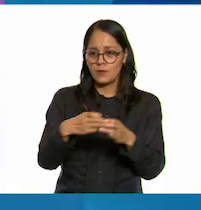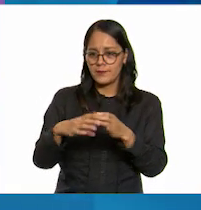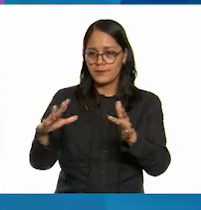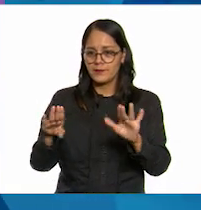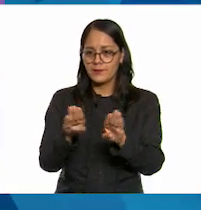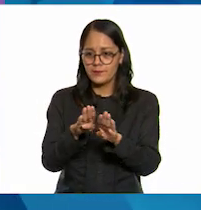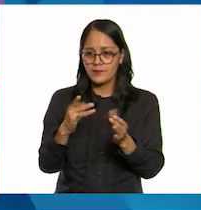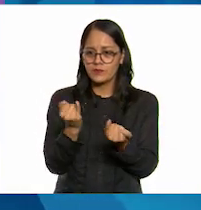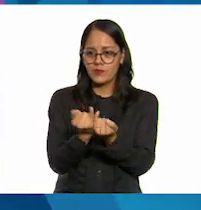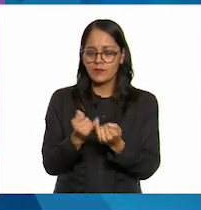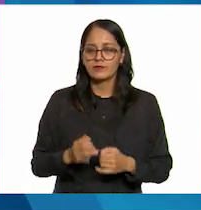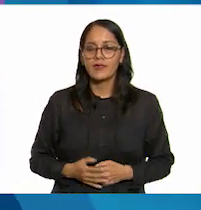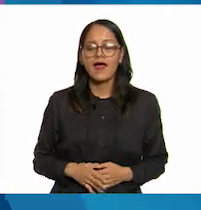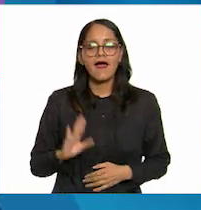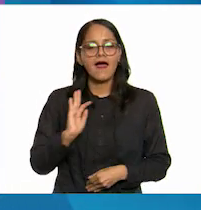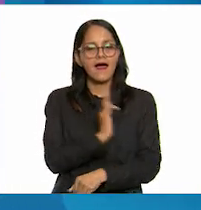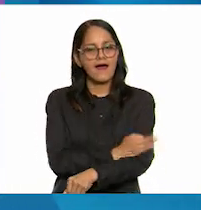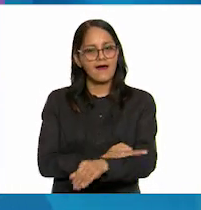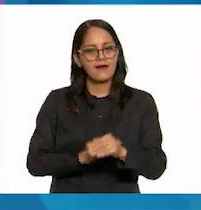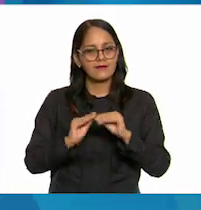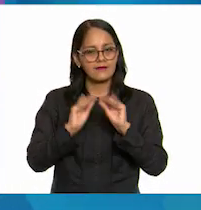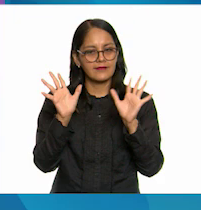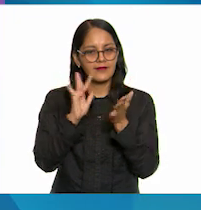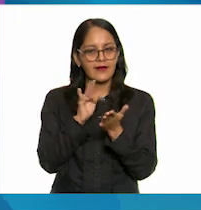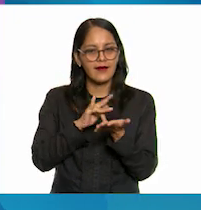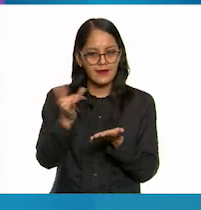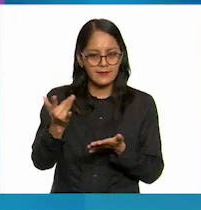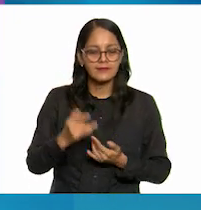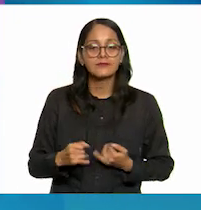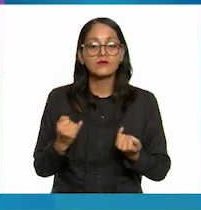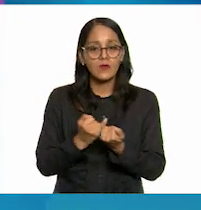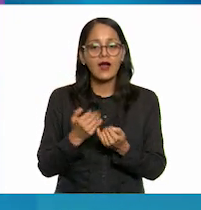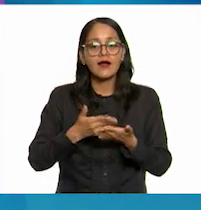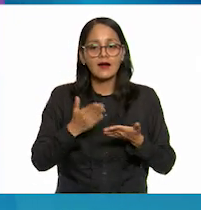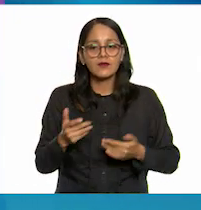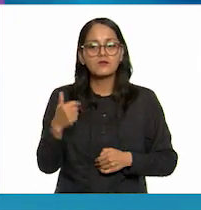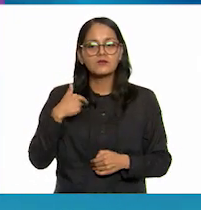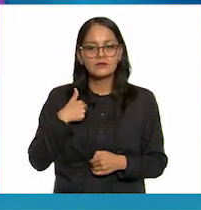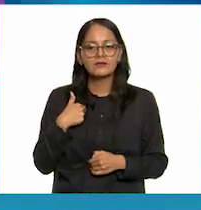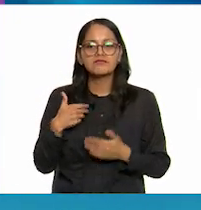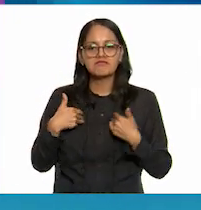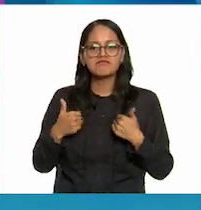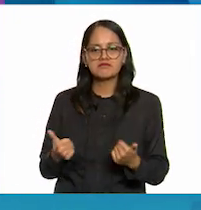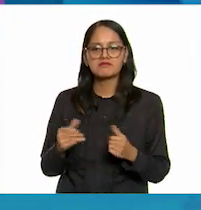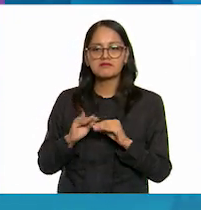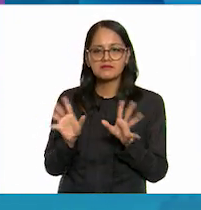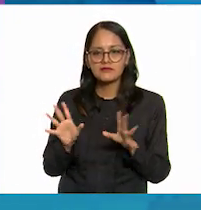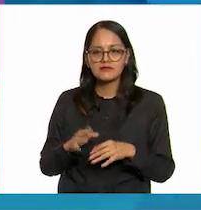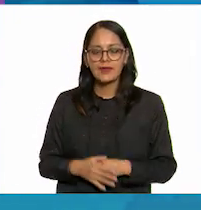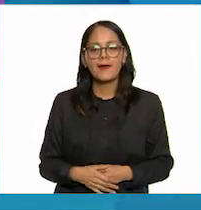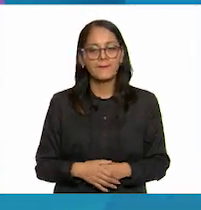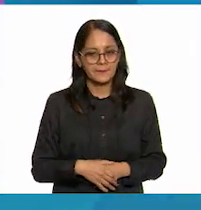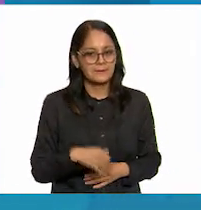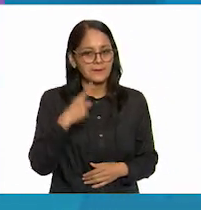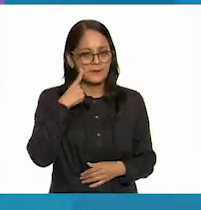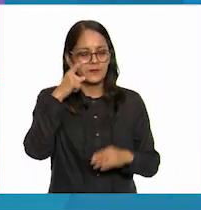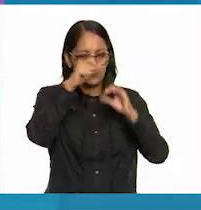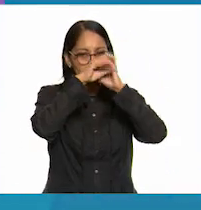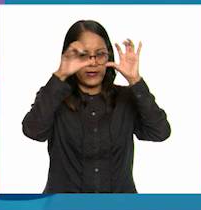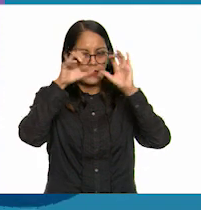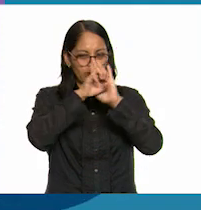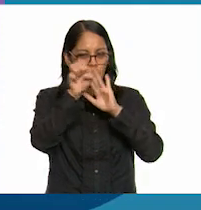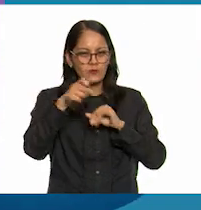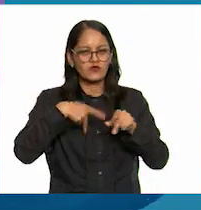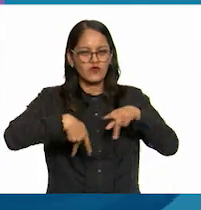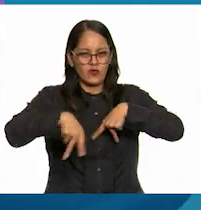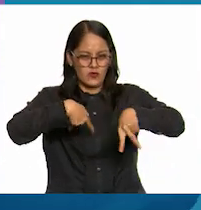gracias don leopoldo ahora sí entendí lo de la fuerza claro mira imagínate que sigue el